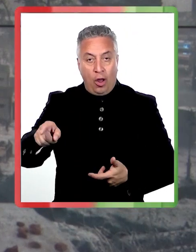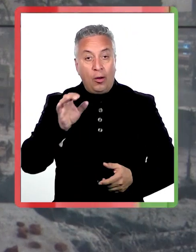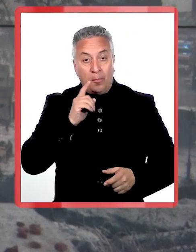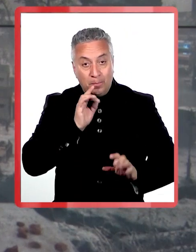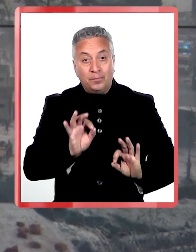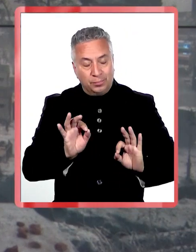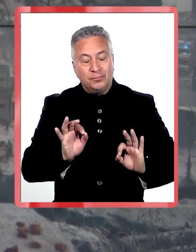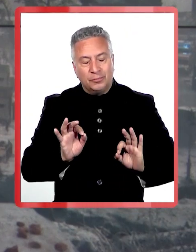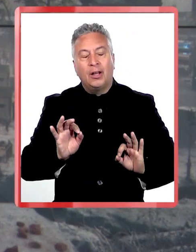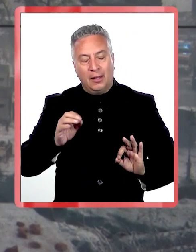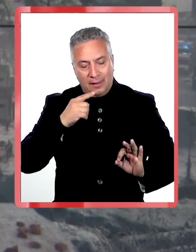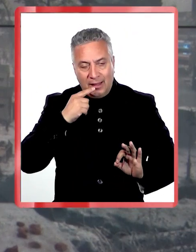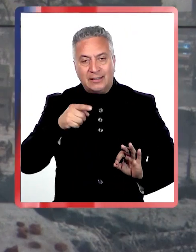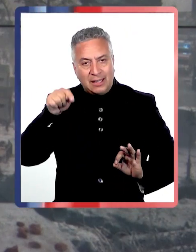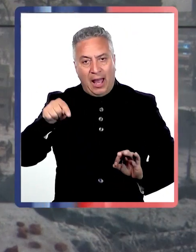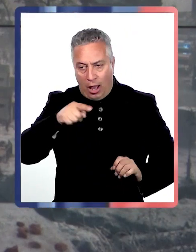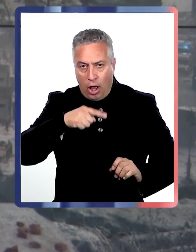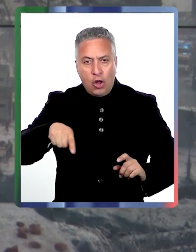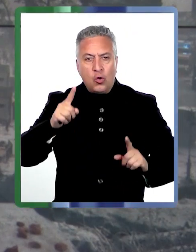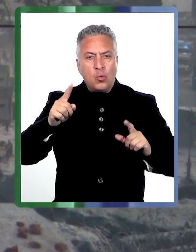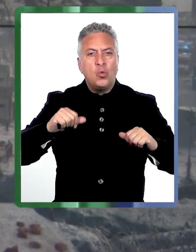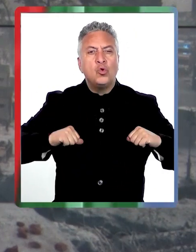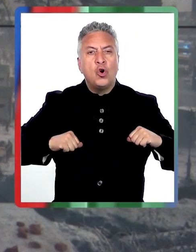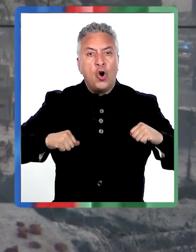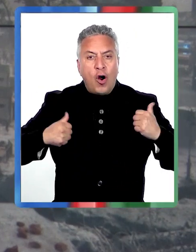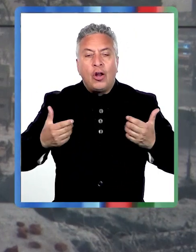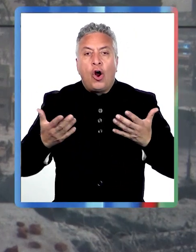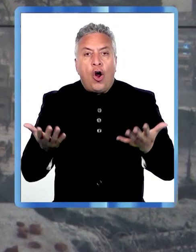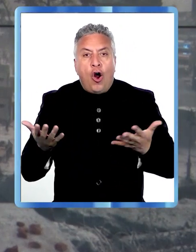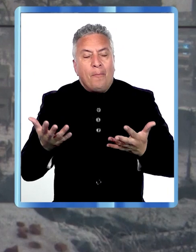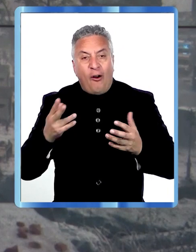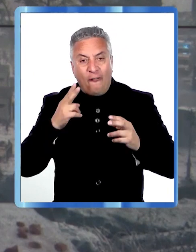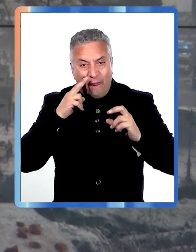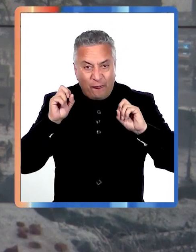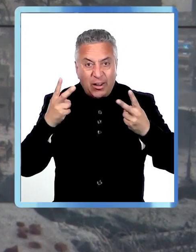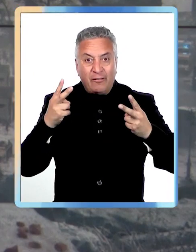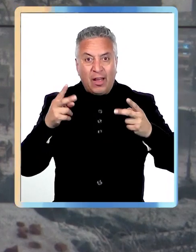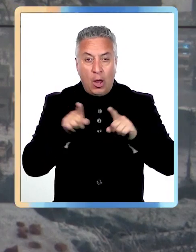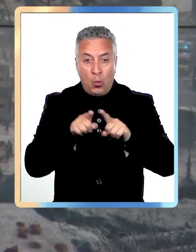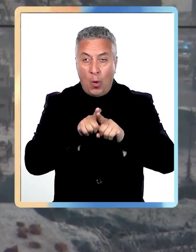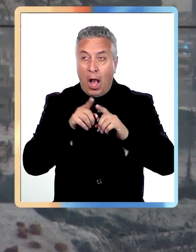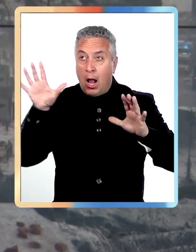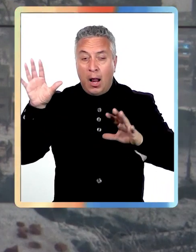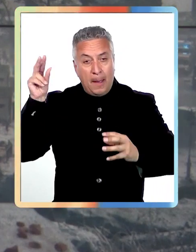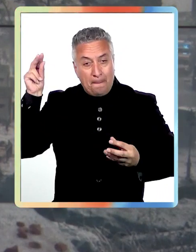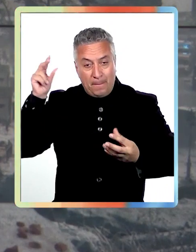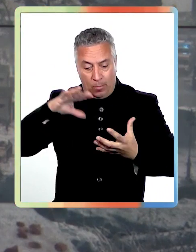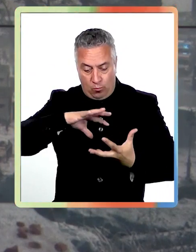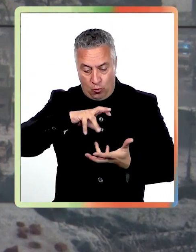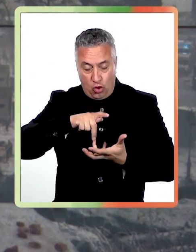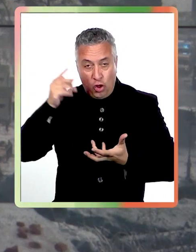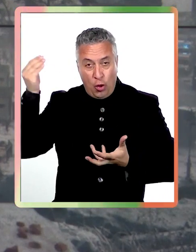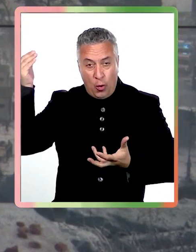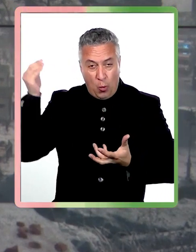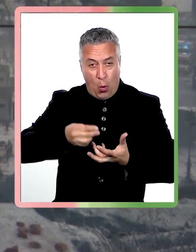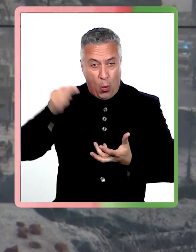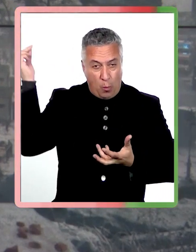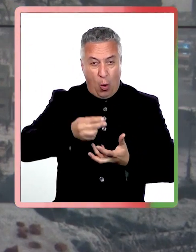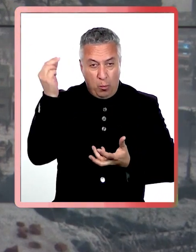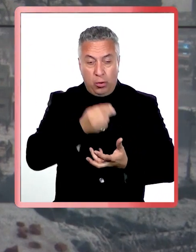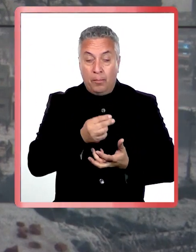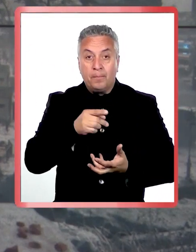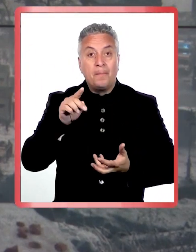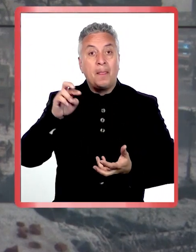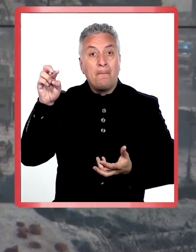es Mira y nos cuenta cómo un adolescente debe sobrevivir a una furiosa lluvia de meteoritos mientras su padre, un astronauta,